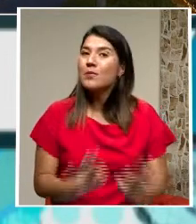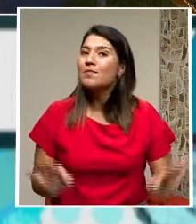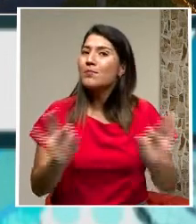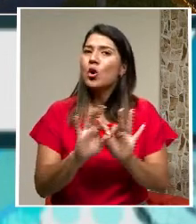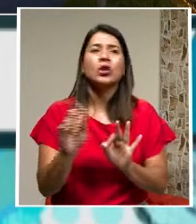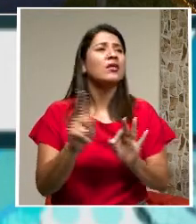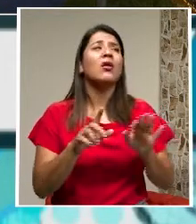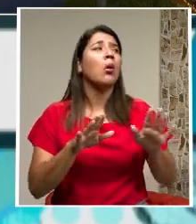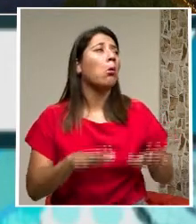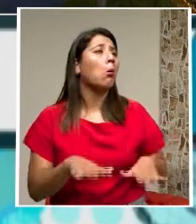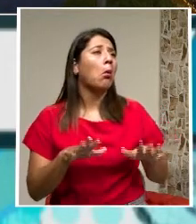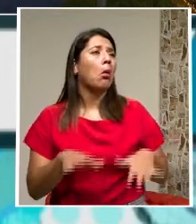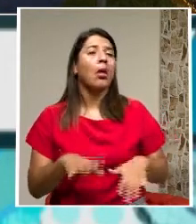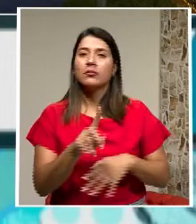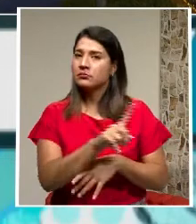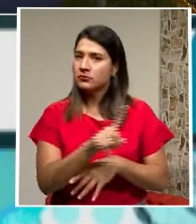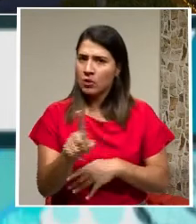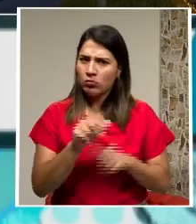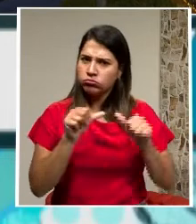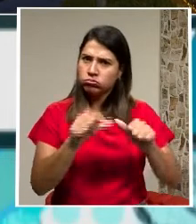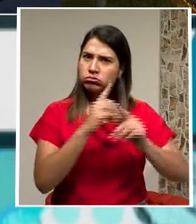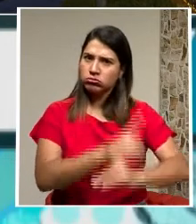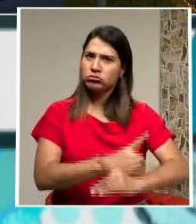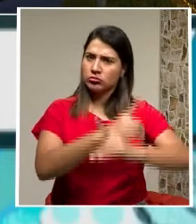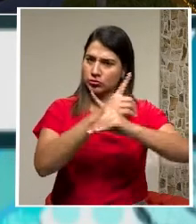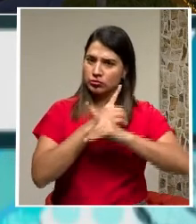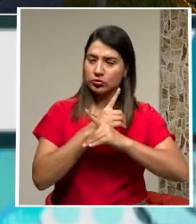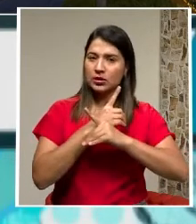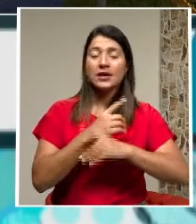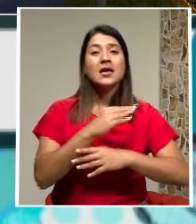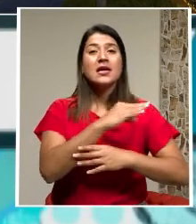No ceder A la fatiga